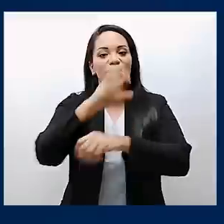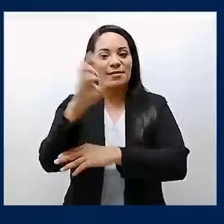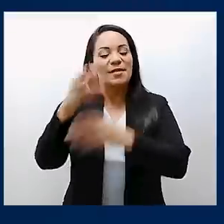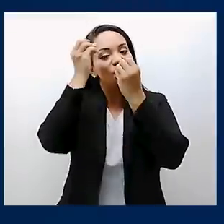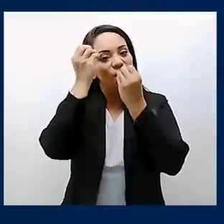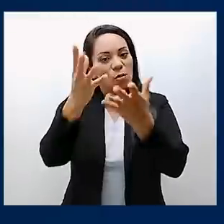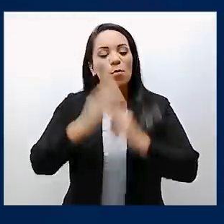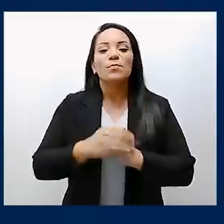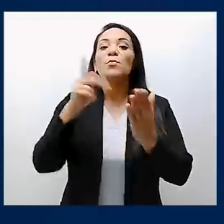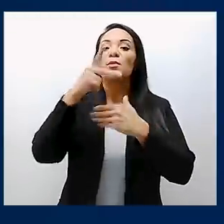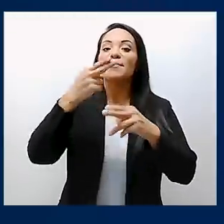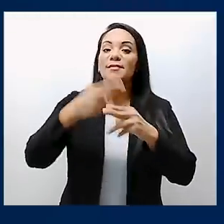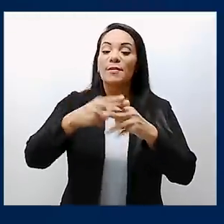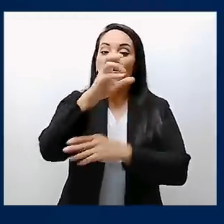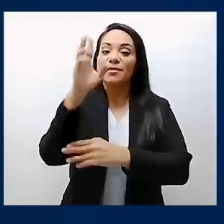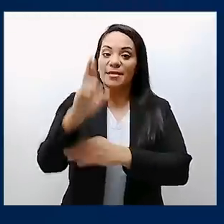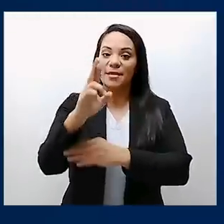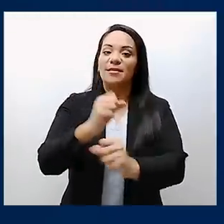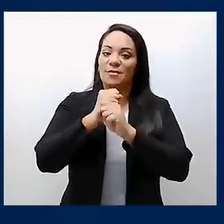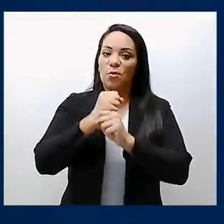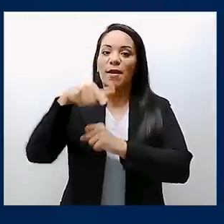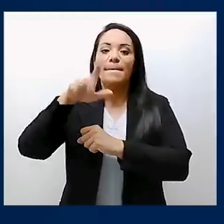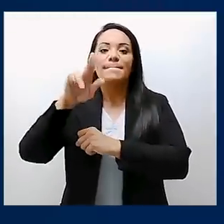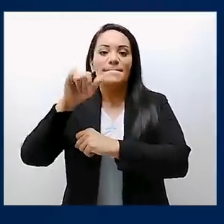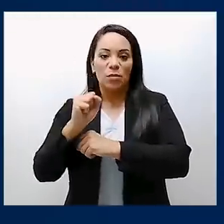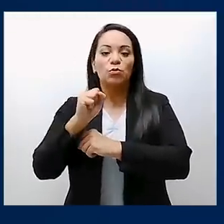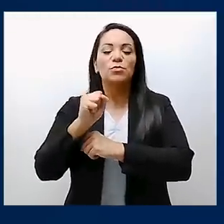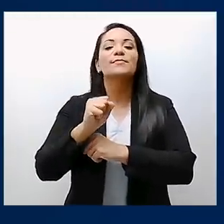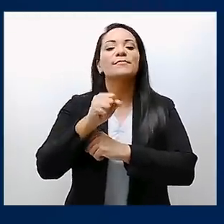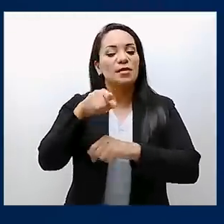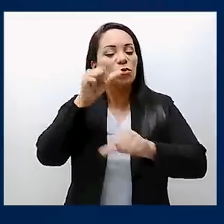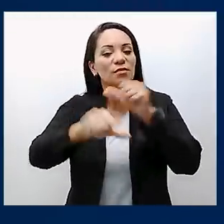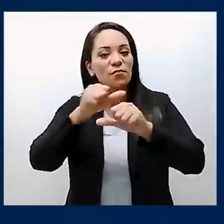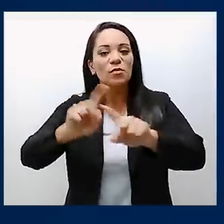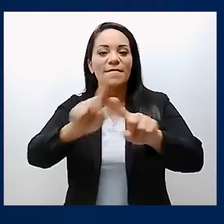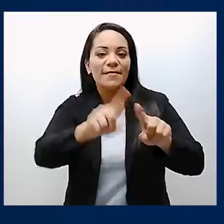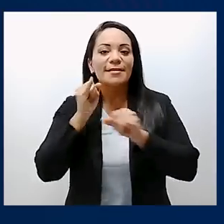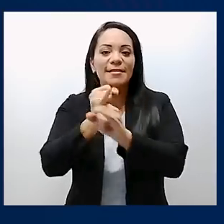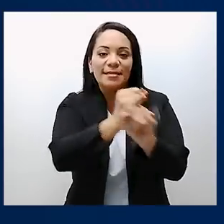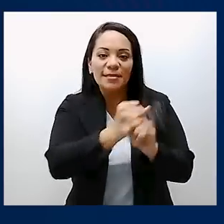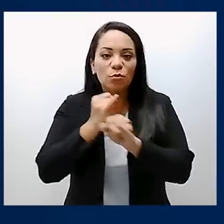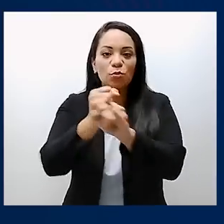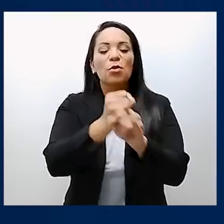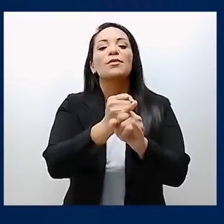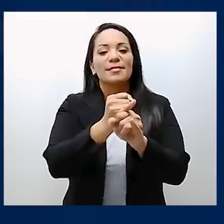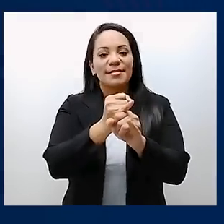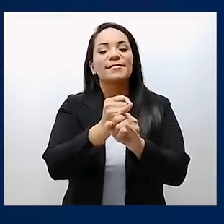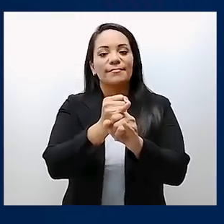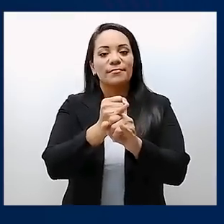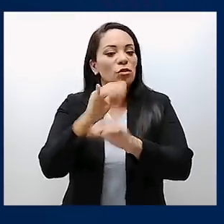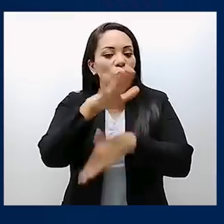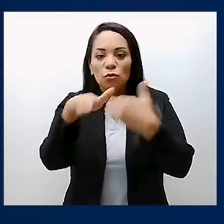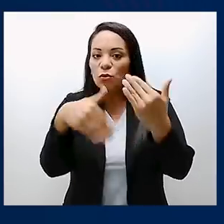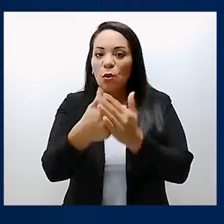¿Qué es la violencia y la violencia y la ¿Qué es